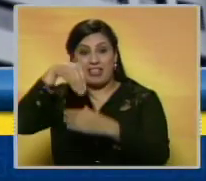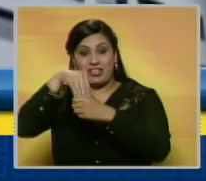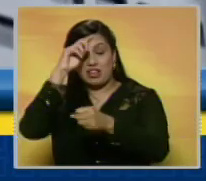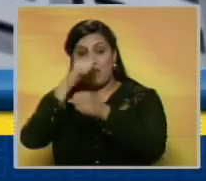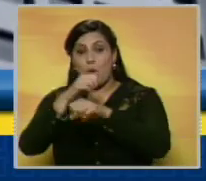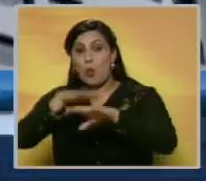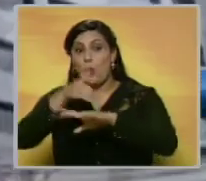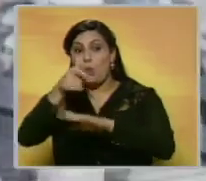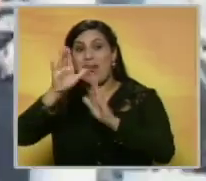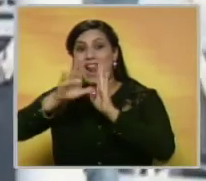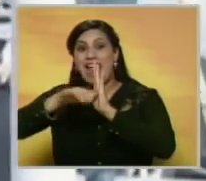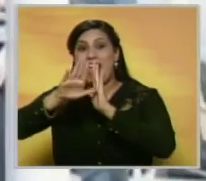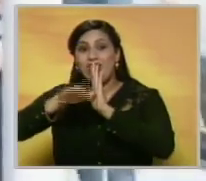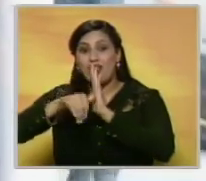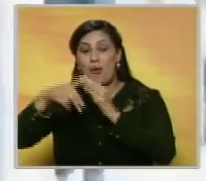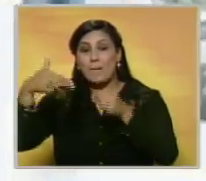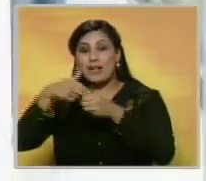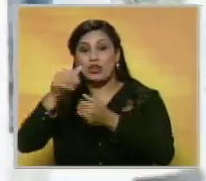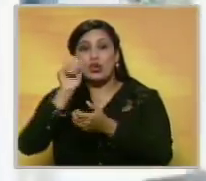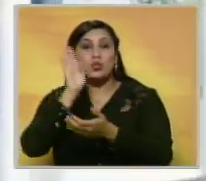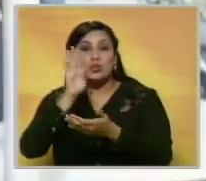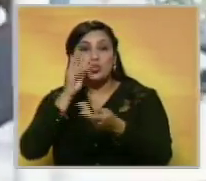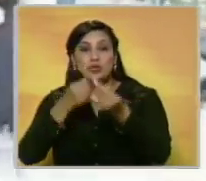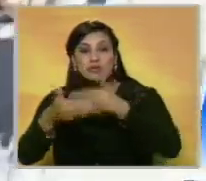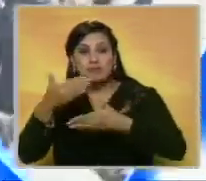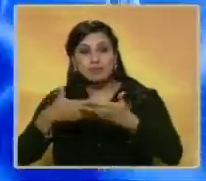sospechosos de corrupción y lavado de dinero.